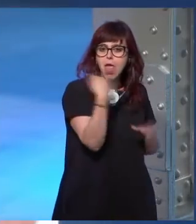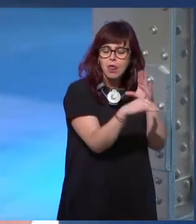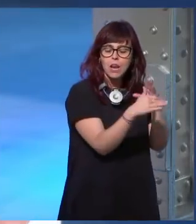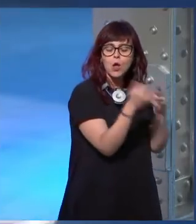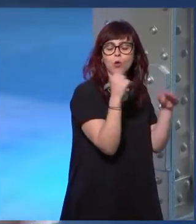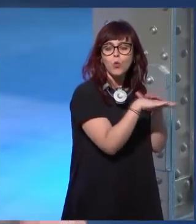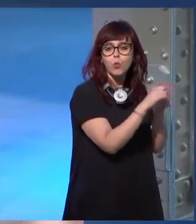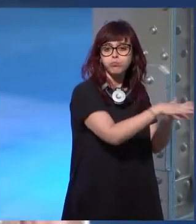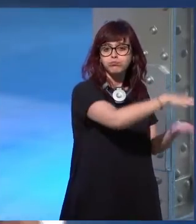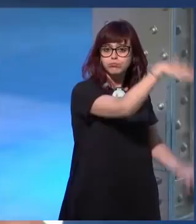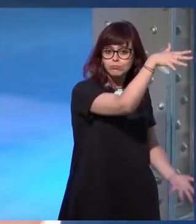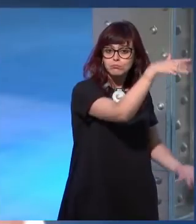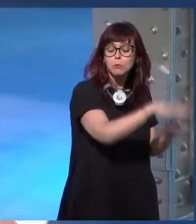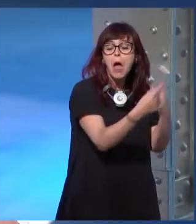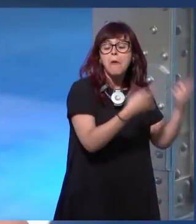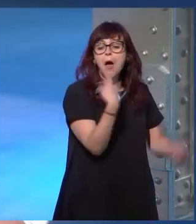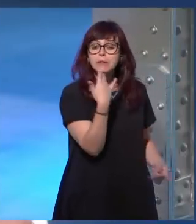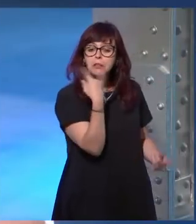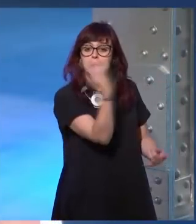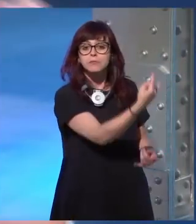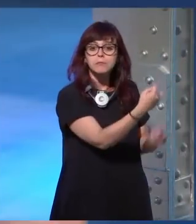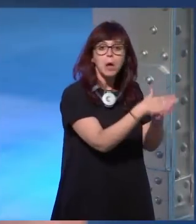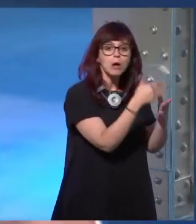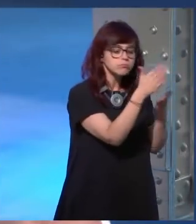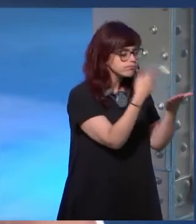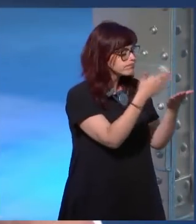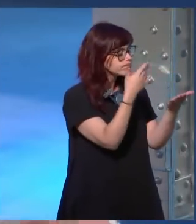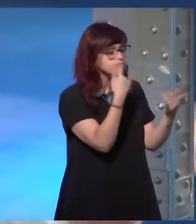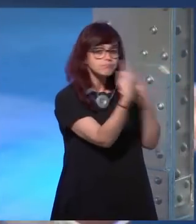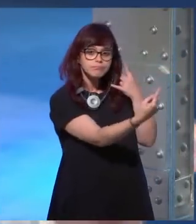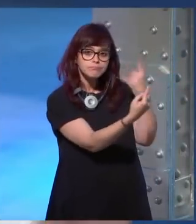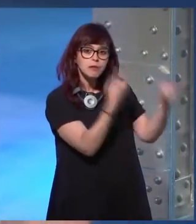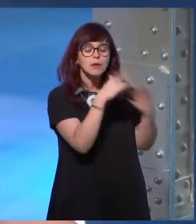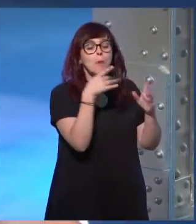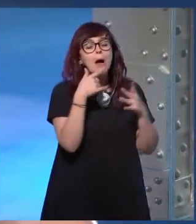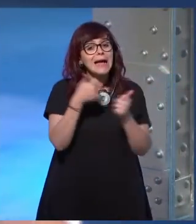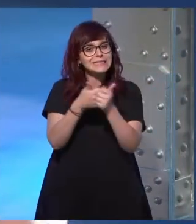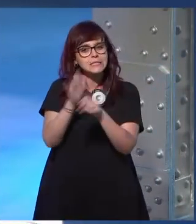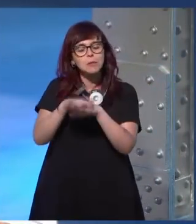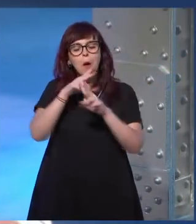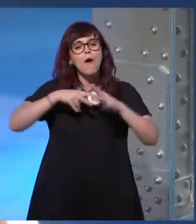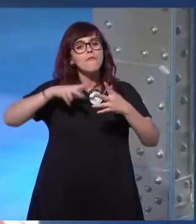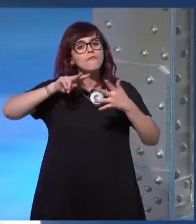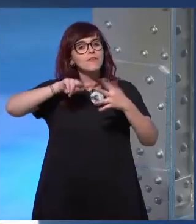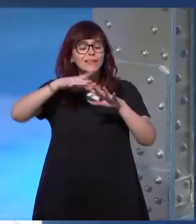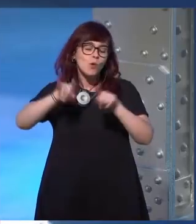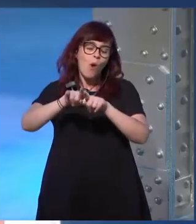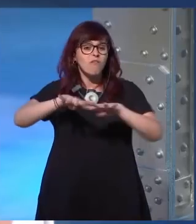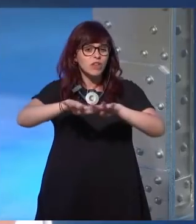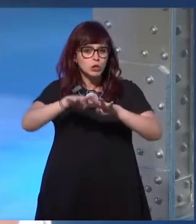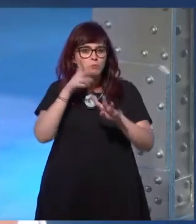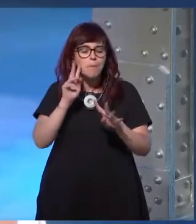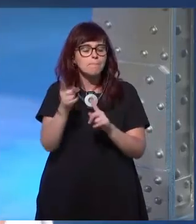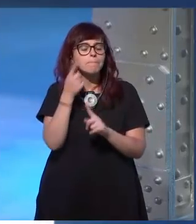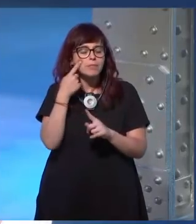que no ya está es mi asistente quien lo ve primero que ejerce como filtro y es que muchas veces quien